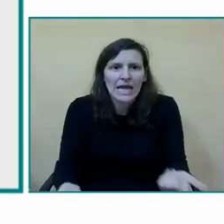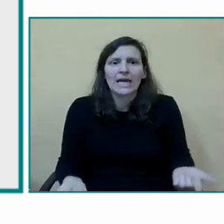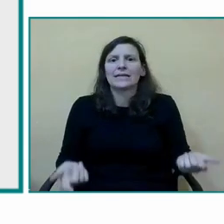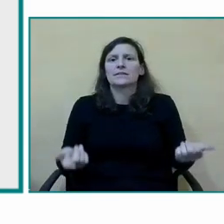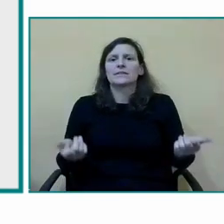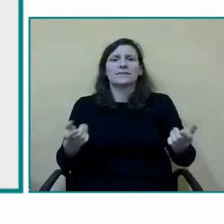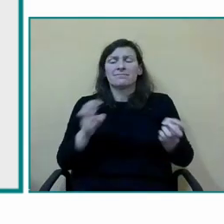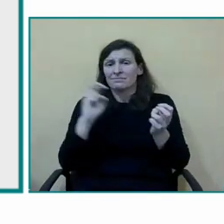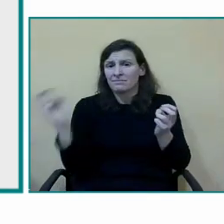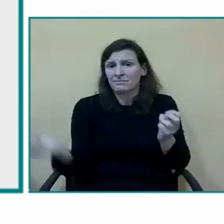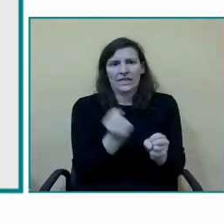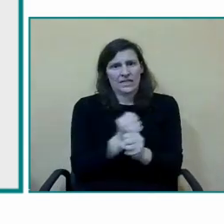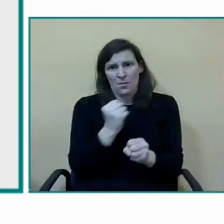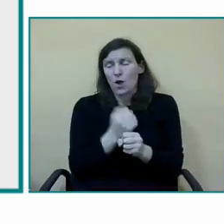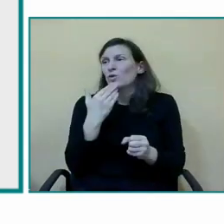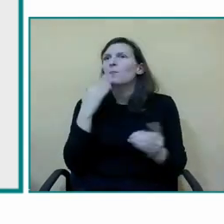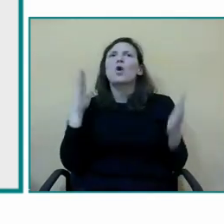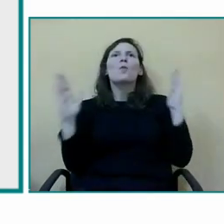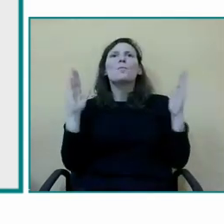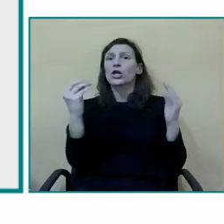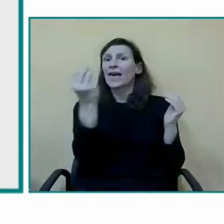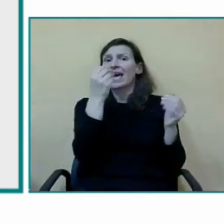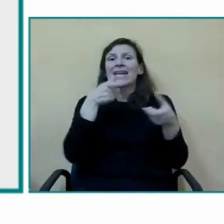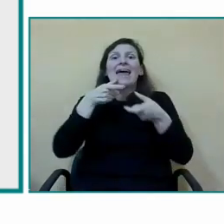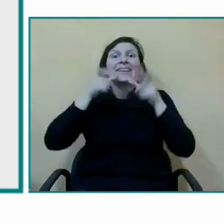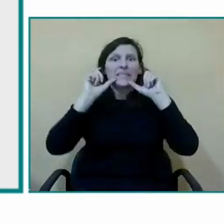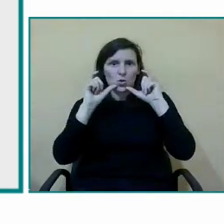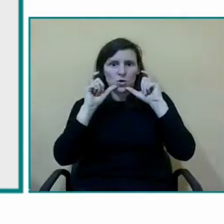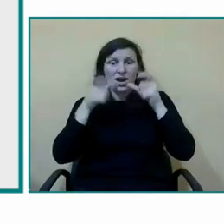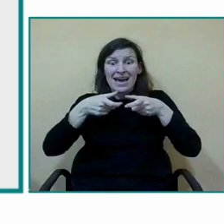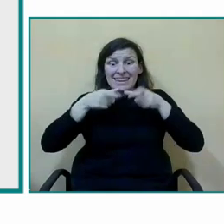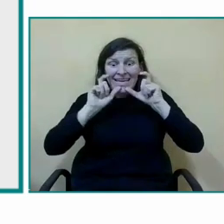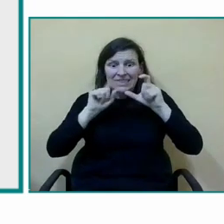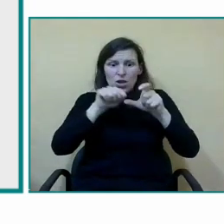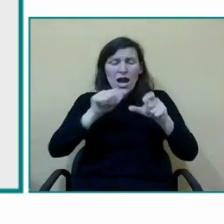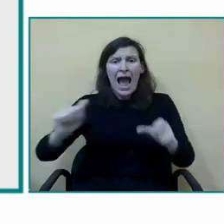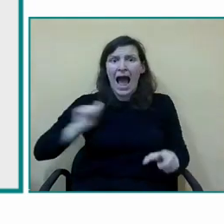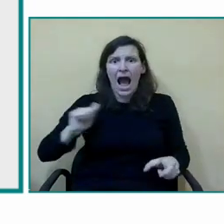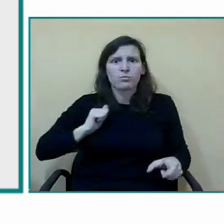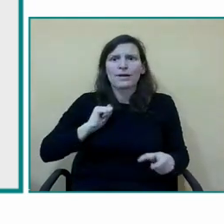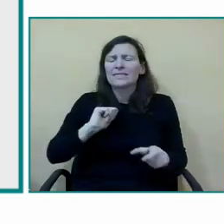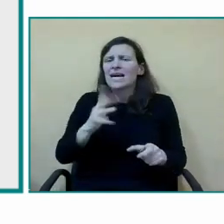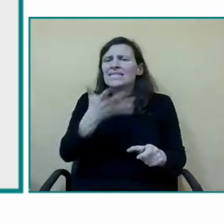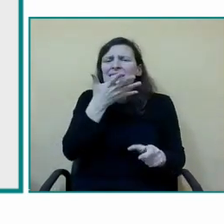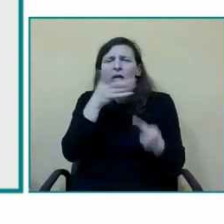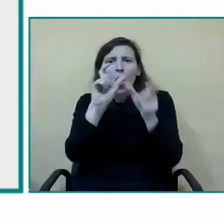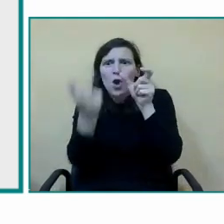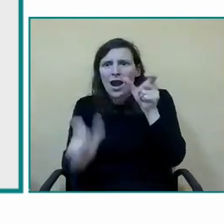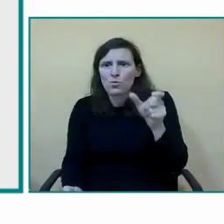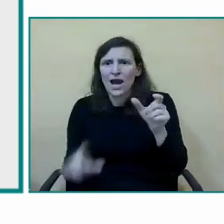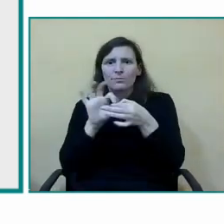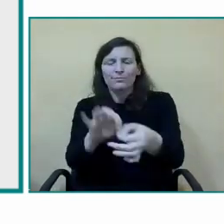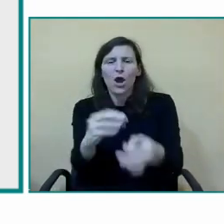en el momento del desayuno utilizaremos también para trabajar el vocabulario referente a la